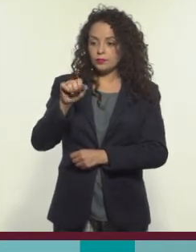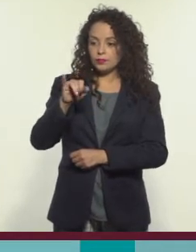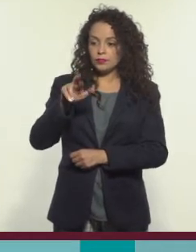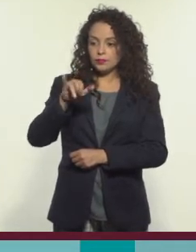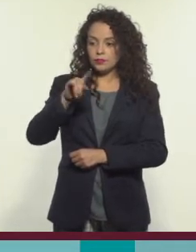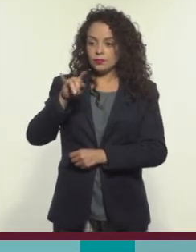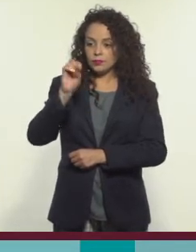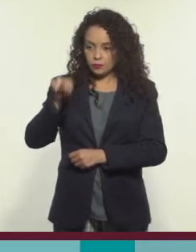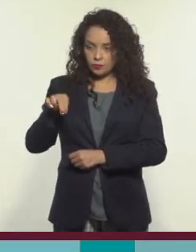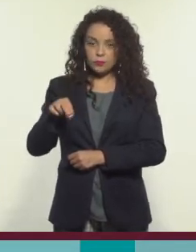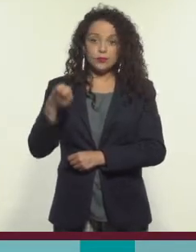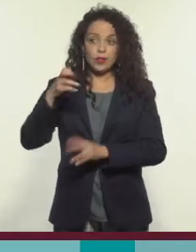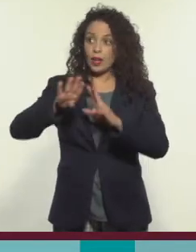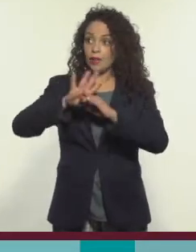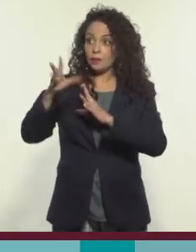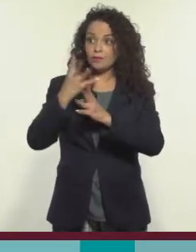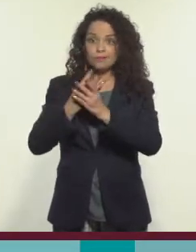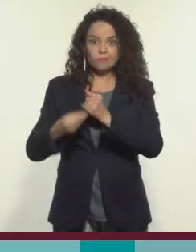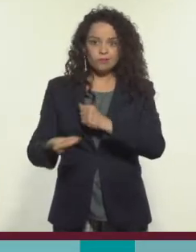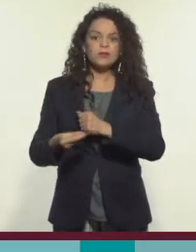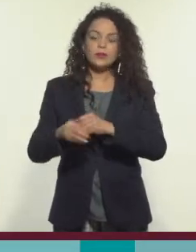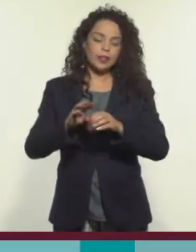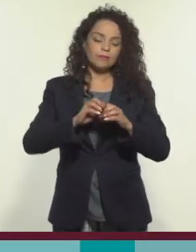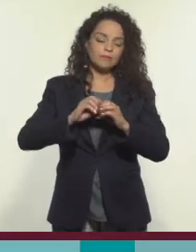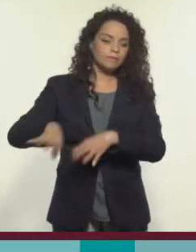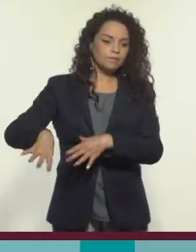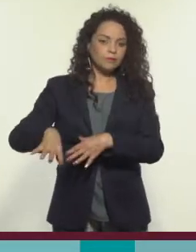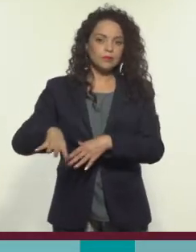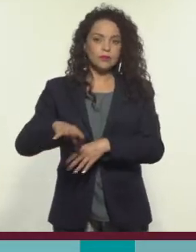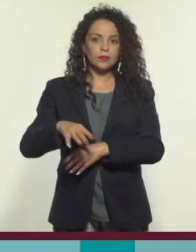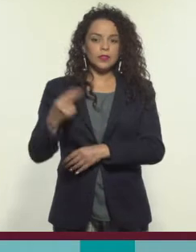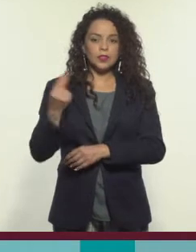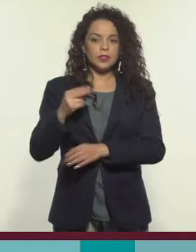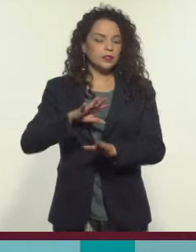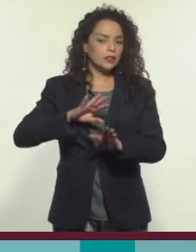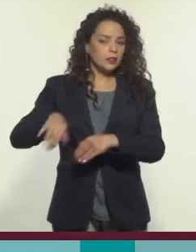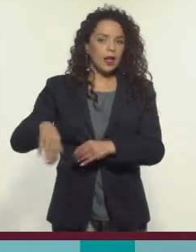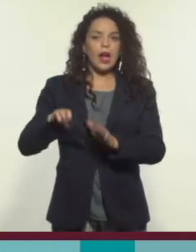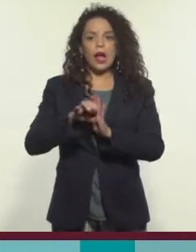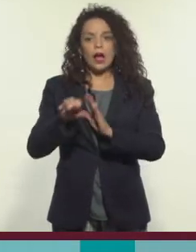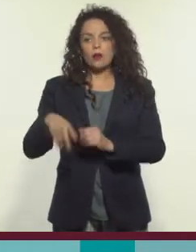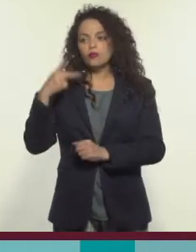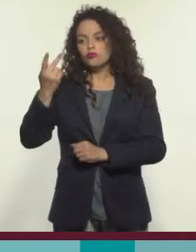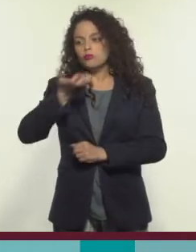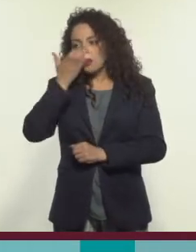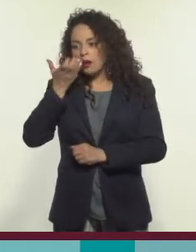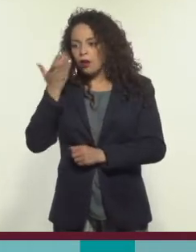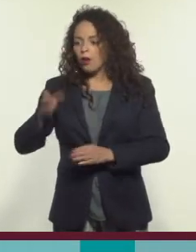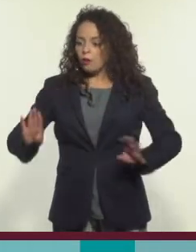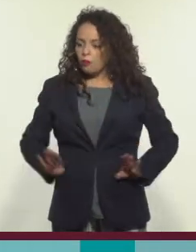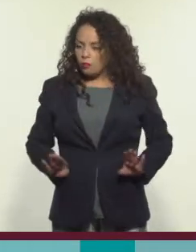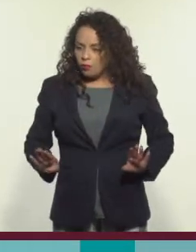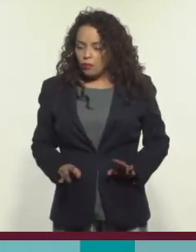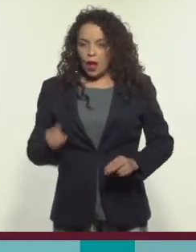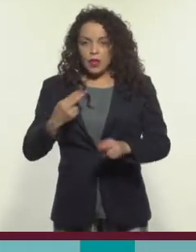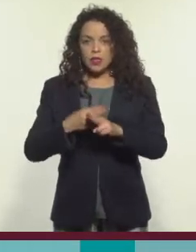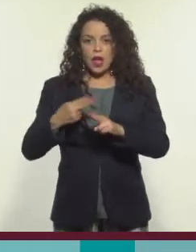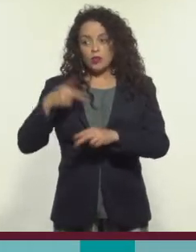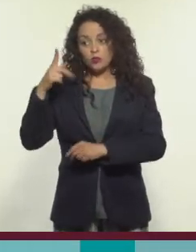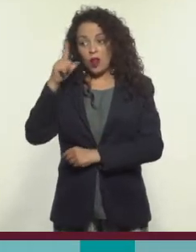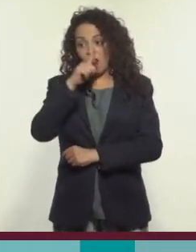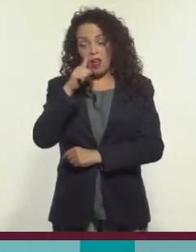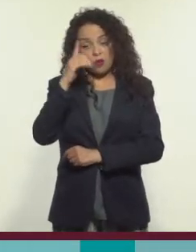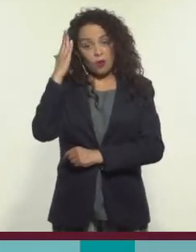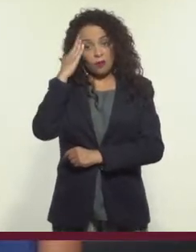los migrantes comienzan a dejar atrás todo aquello que los ataba a su lugar de origen, incluyendo comportamientos, tradiciones e